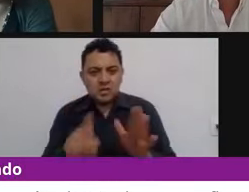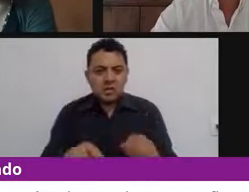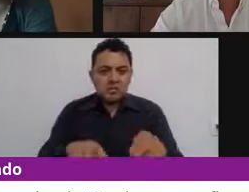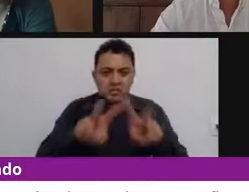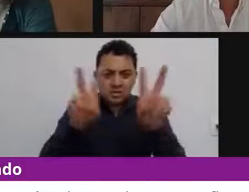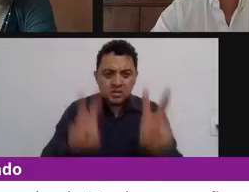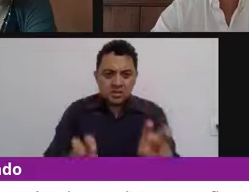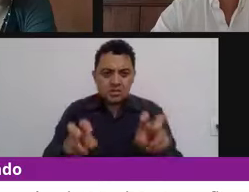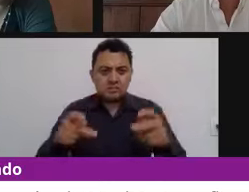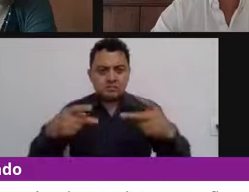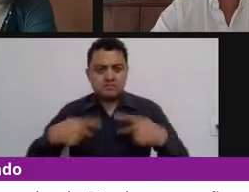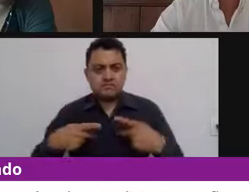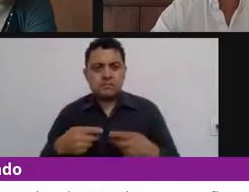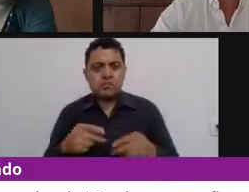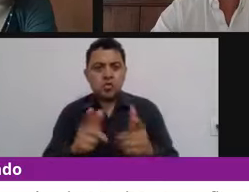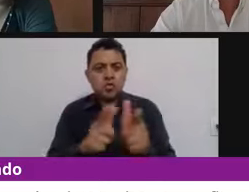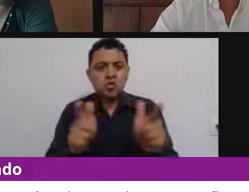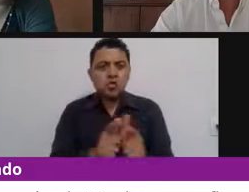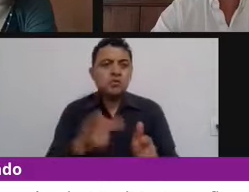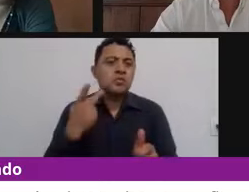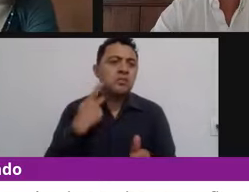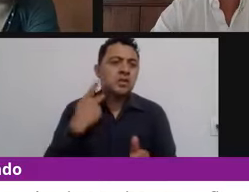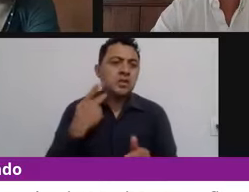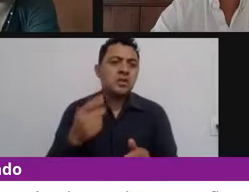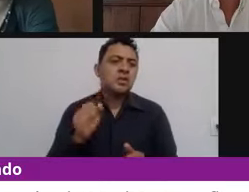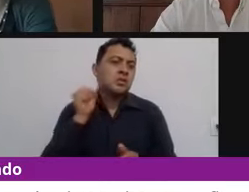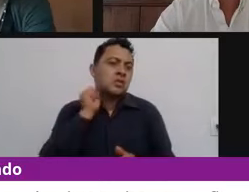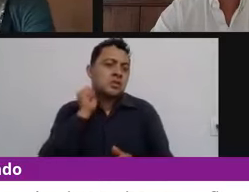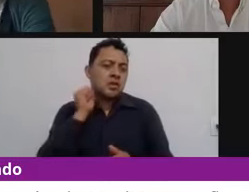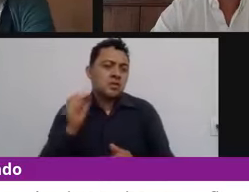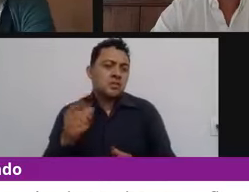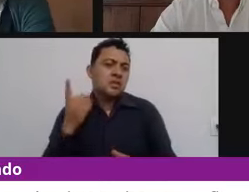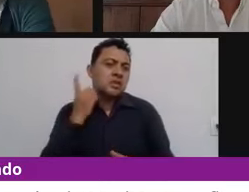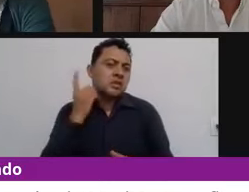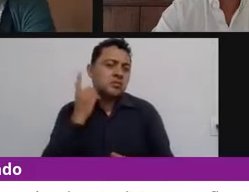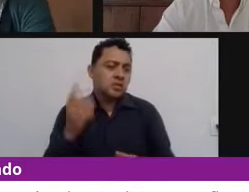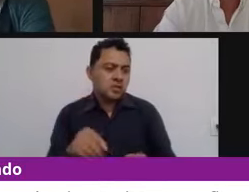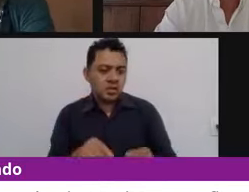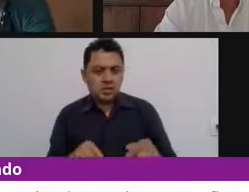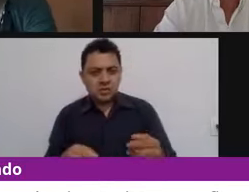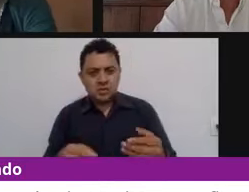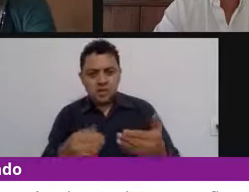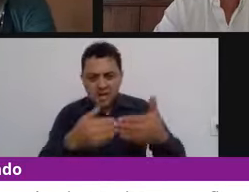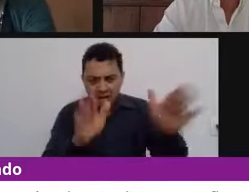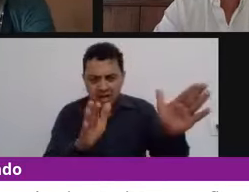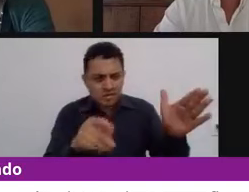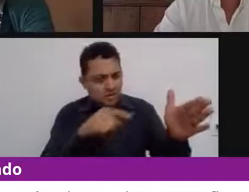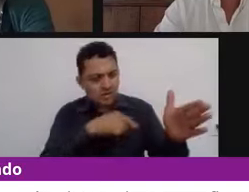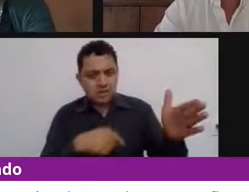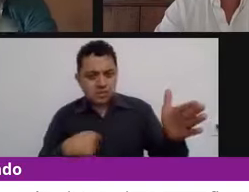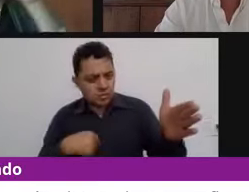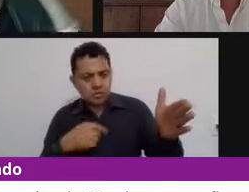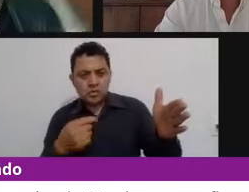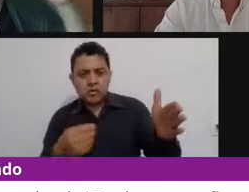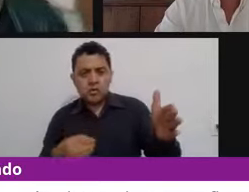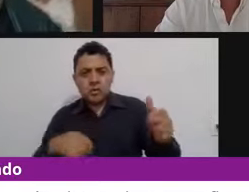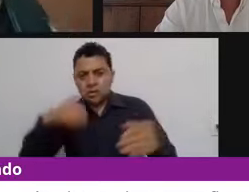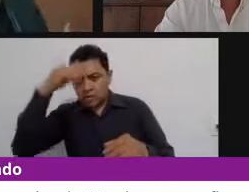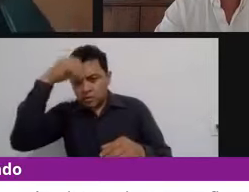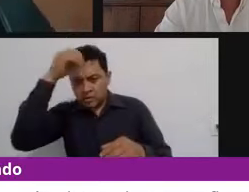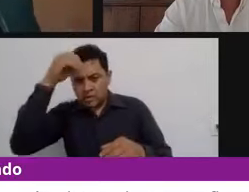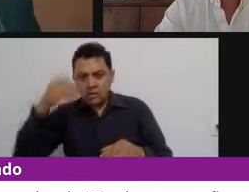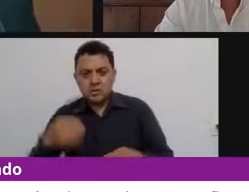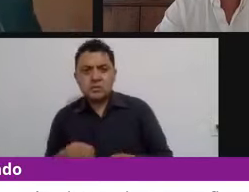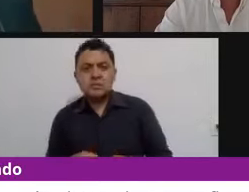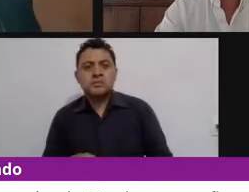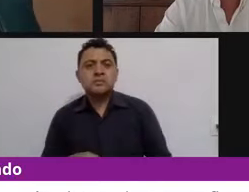bueno sobre todo de de senadoras senadores diputadas diputados este e ir comentando ¿no? ciertos aspectos entonces me sonó